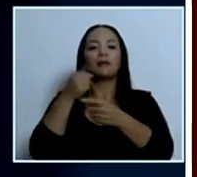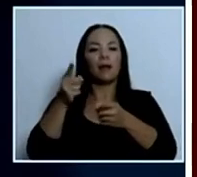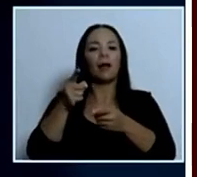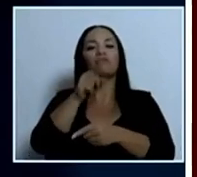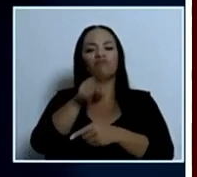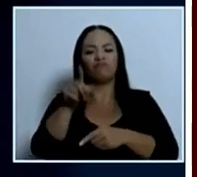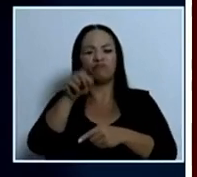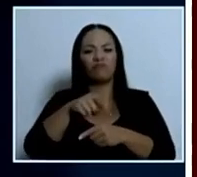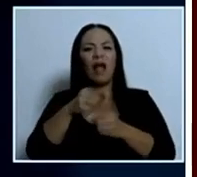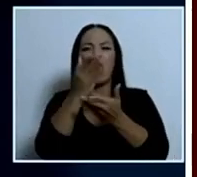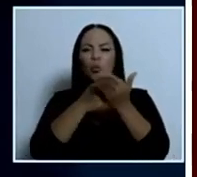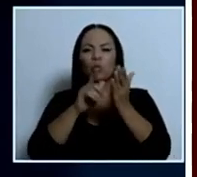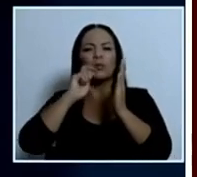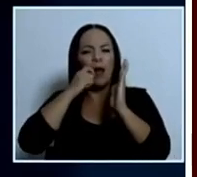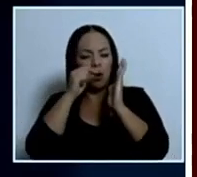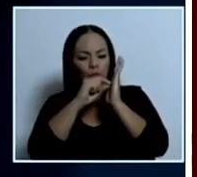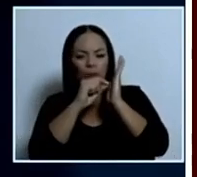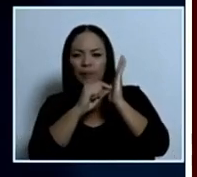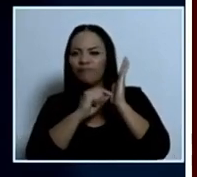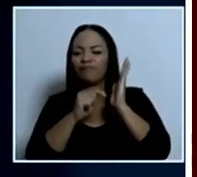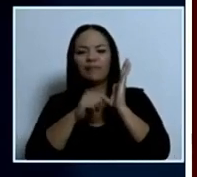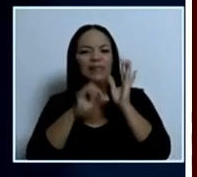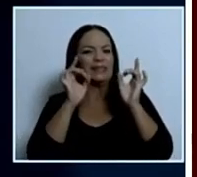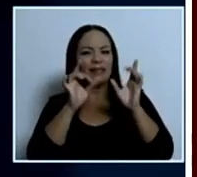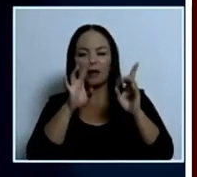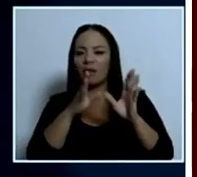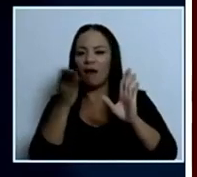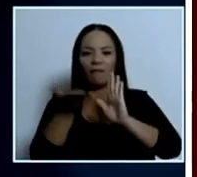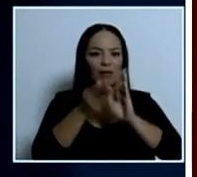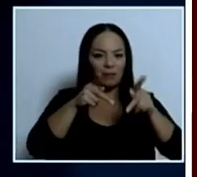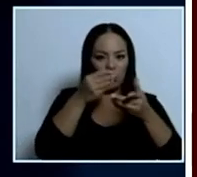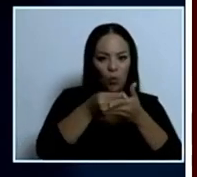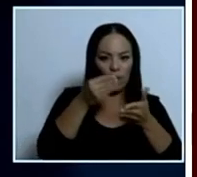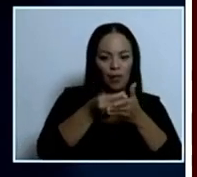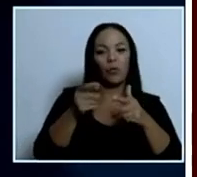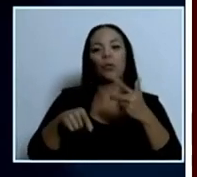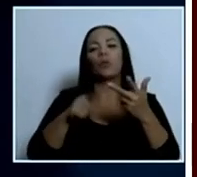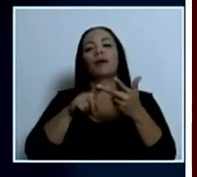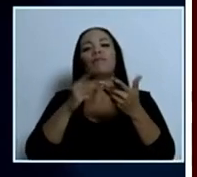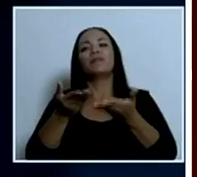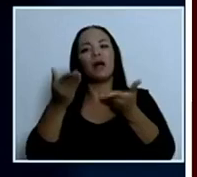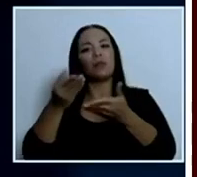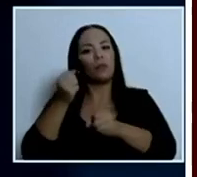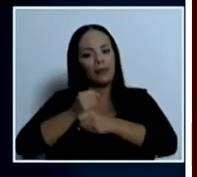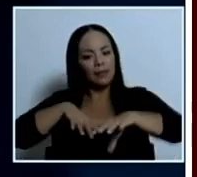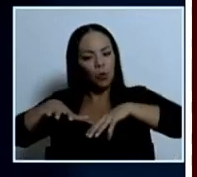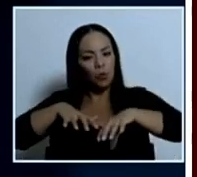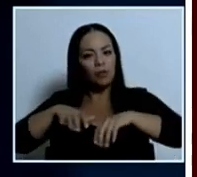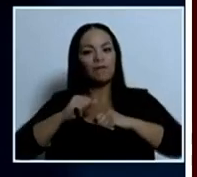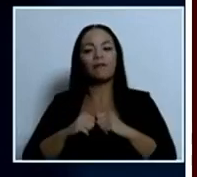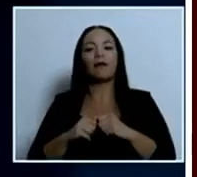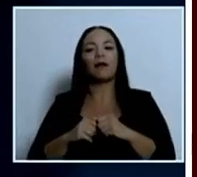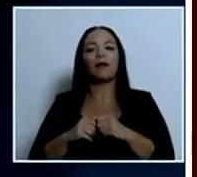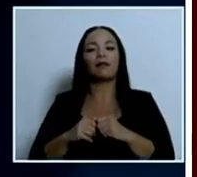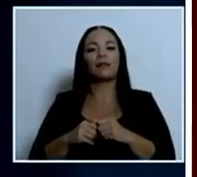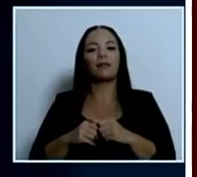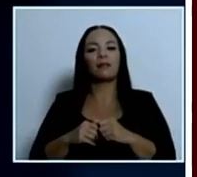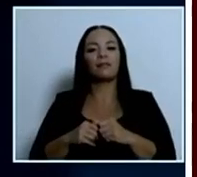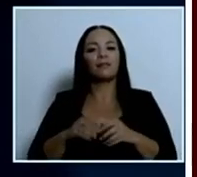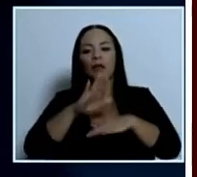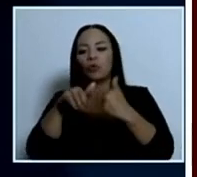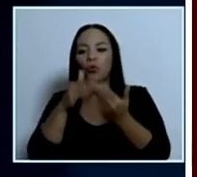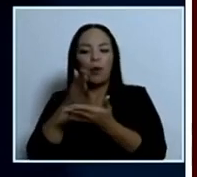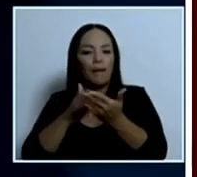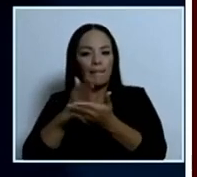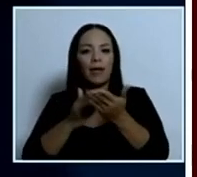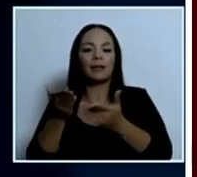abusivas en los contratos de adhesión, dándole ejecutividad a los fallos administrativos